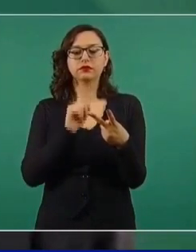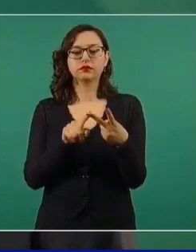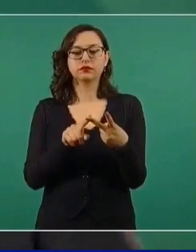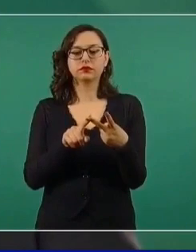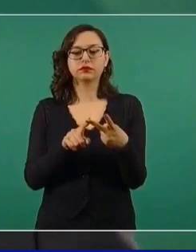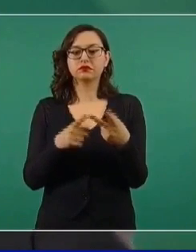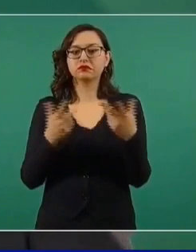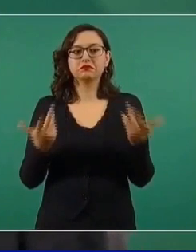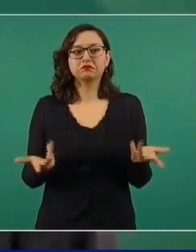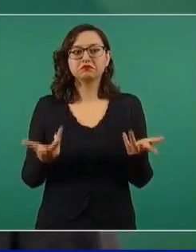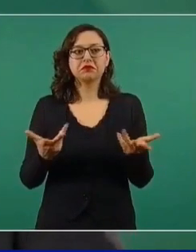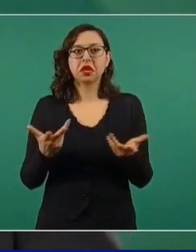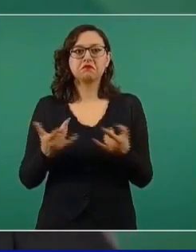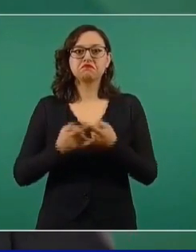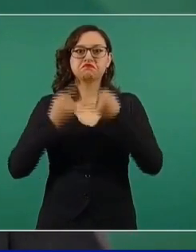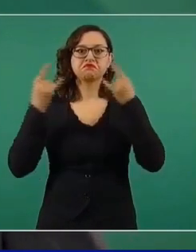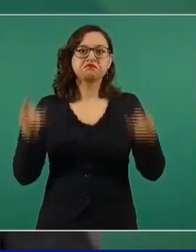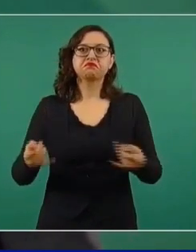conservadurismo.